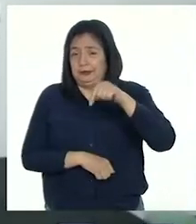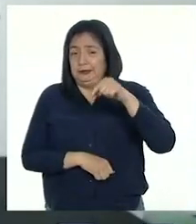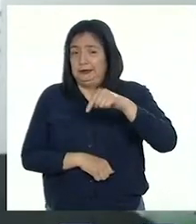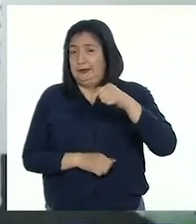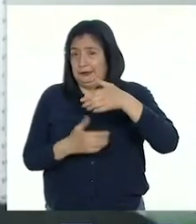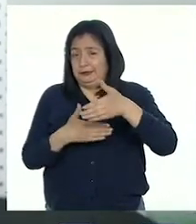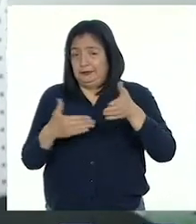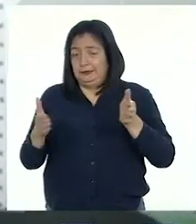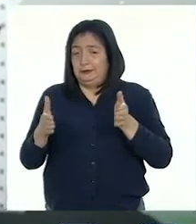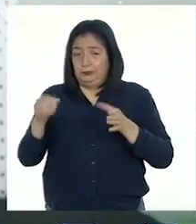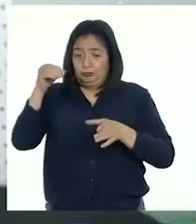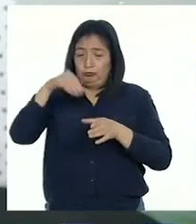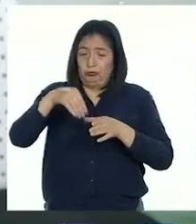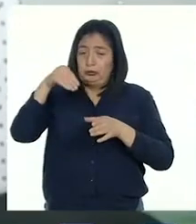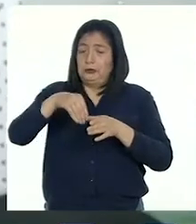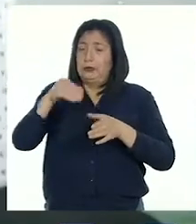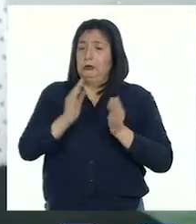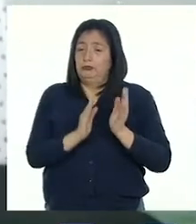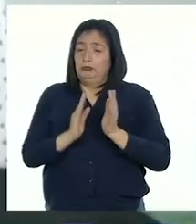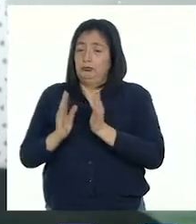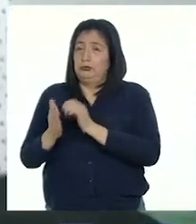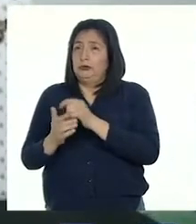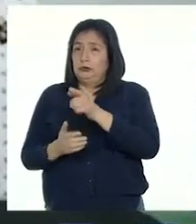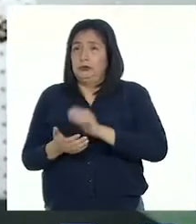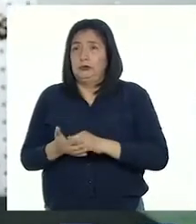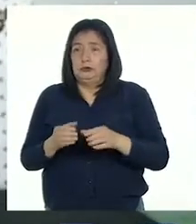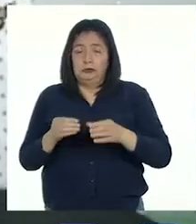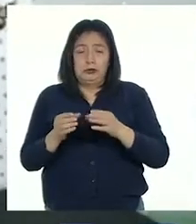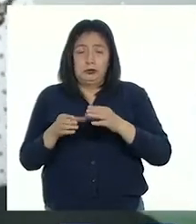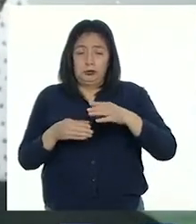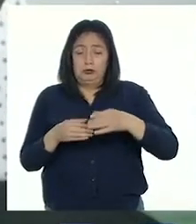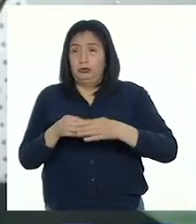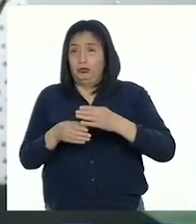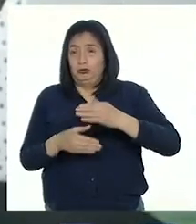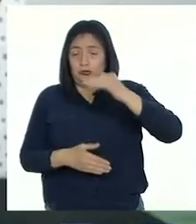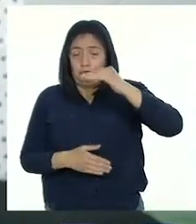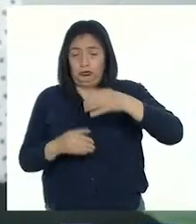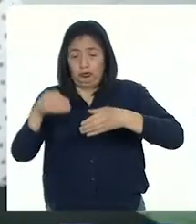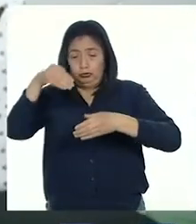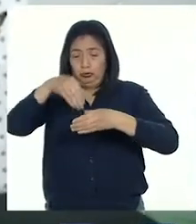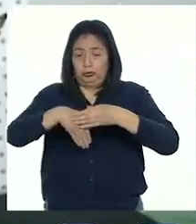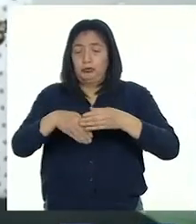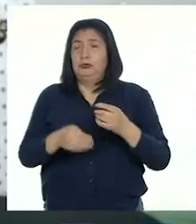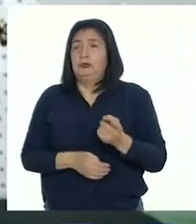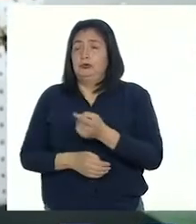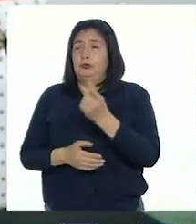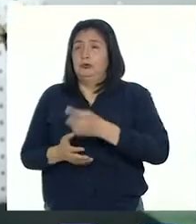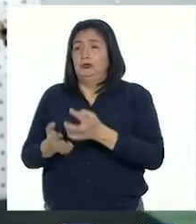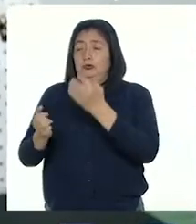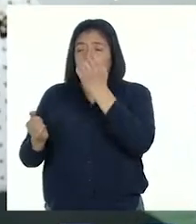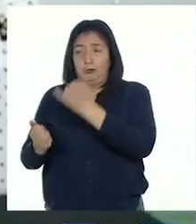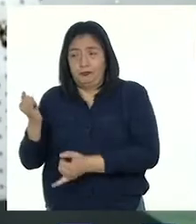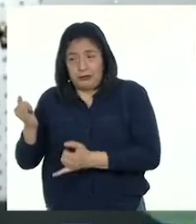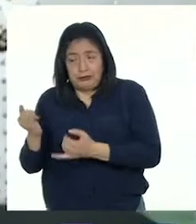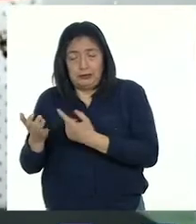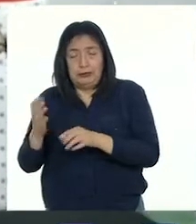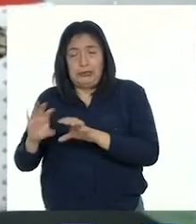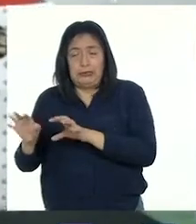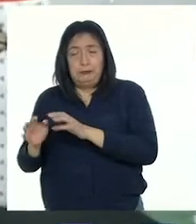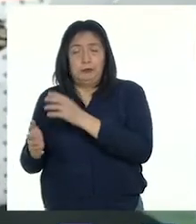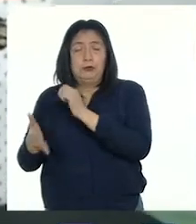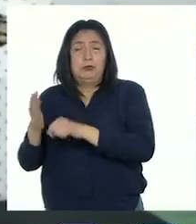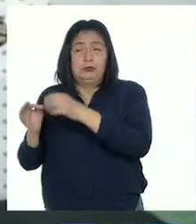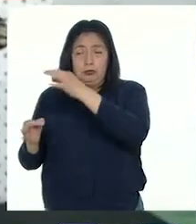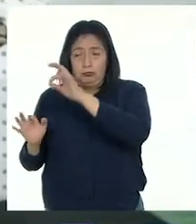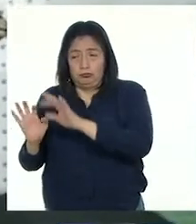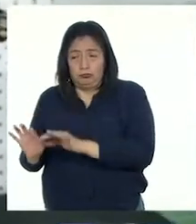esta caja he guardado y organizado en sobres grandes, no solo los productos finales que hemos trabajado, sino